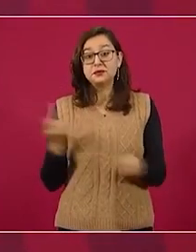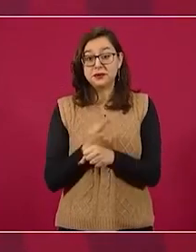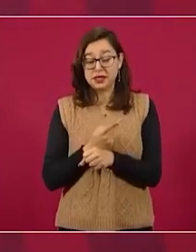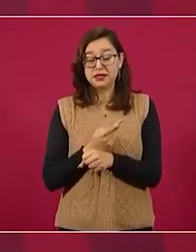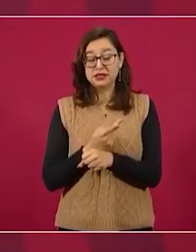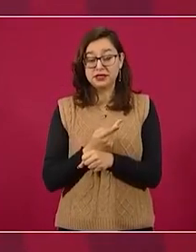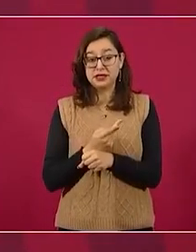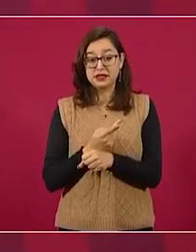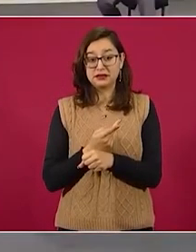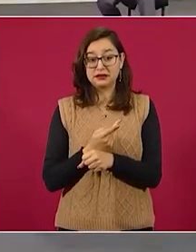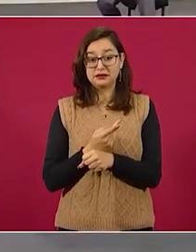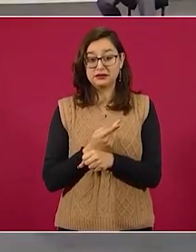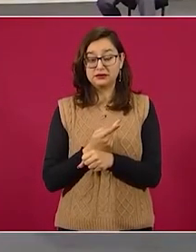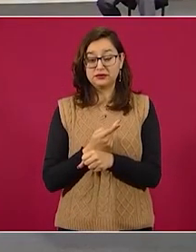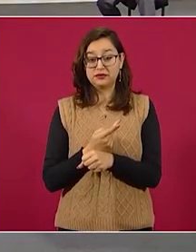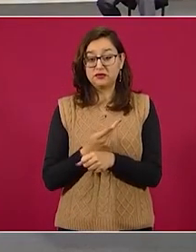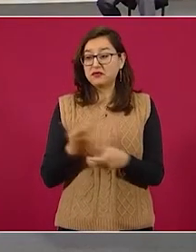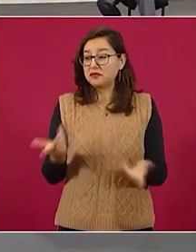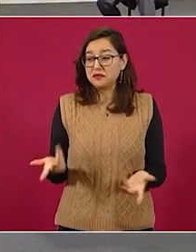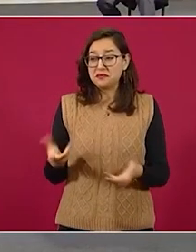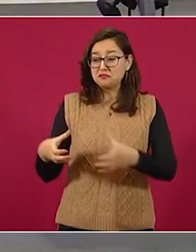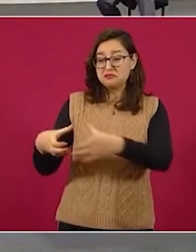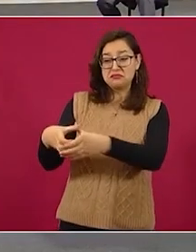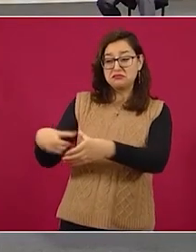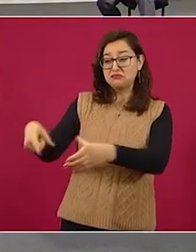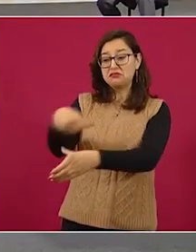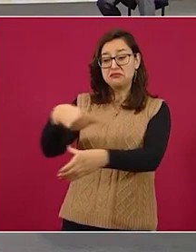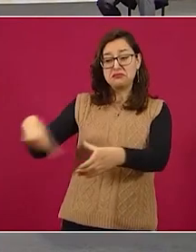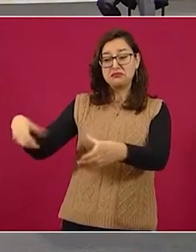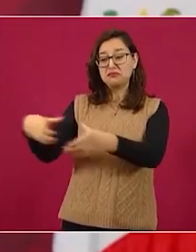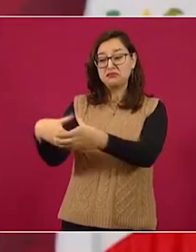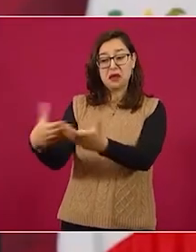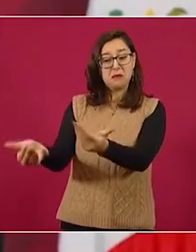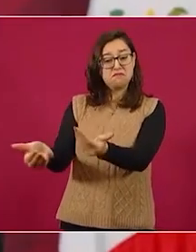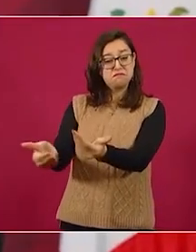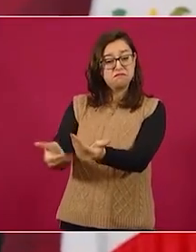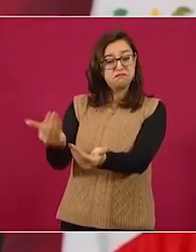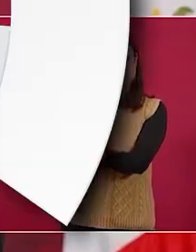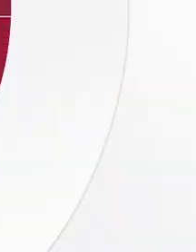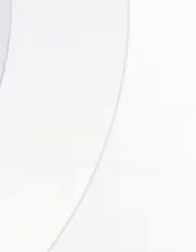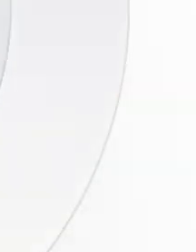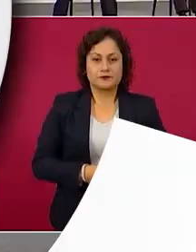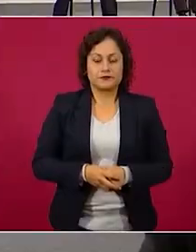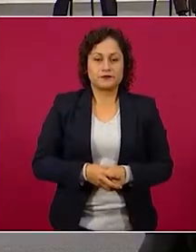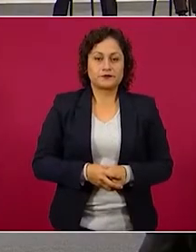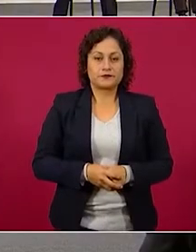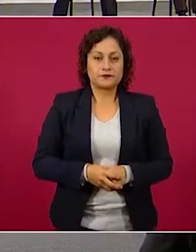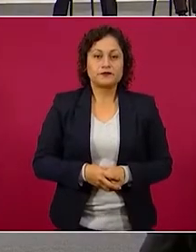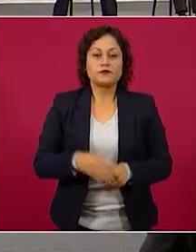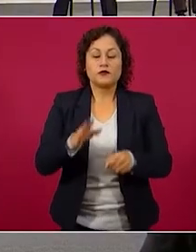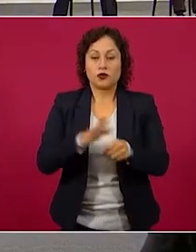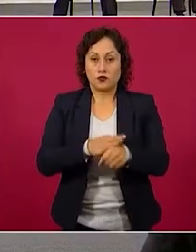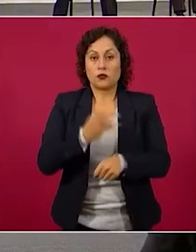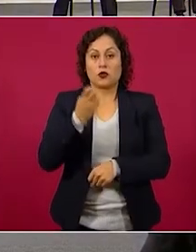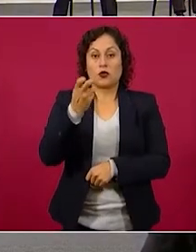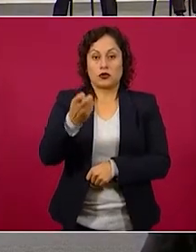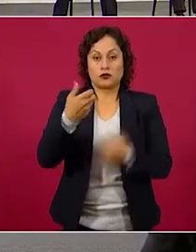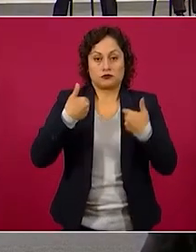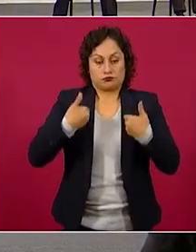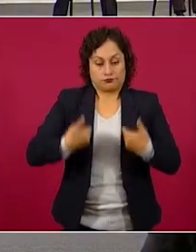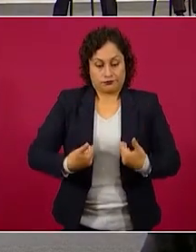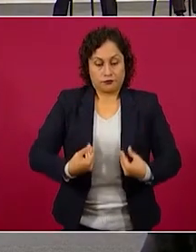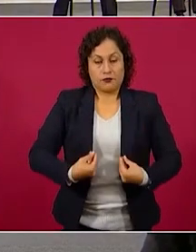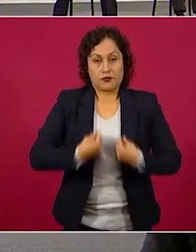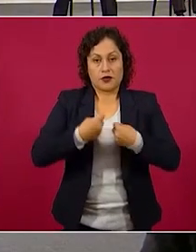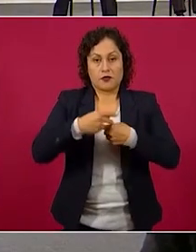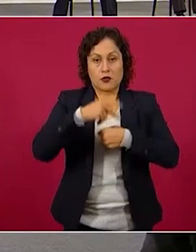de que son pocos los que son como lo como ciudadano y presidente de